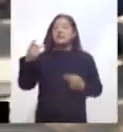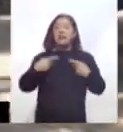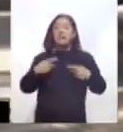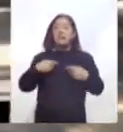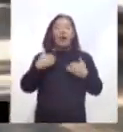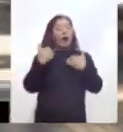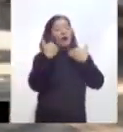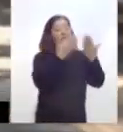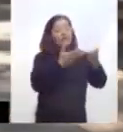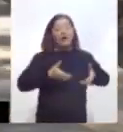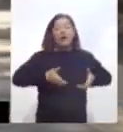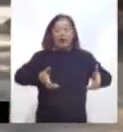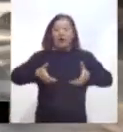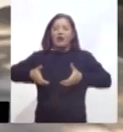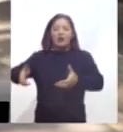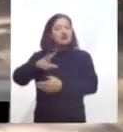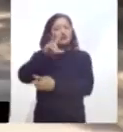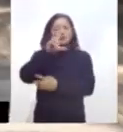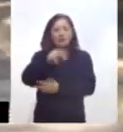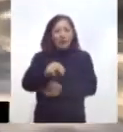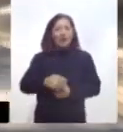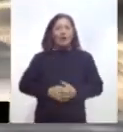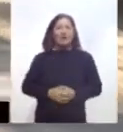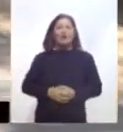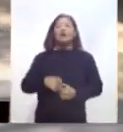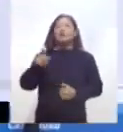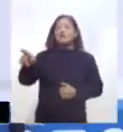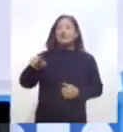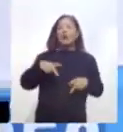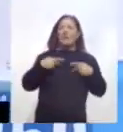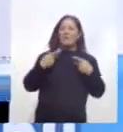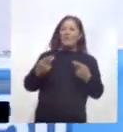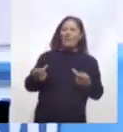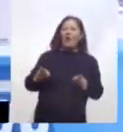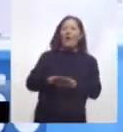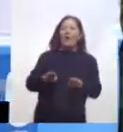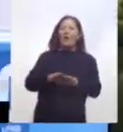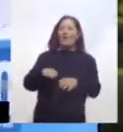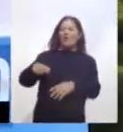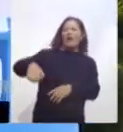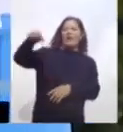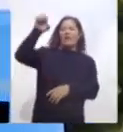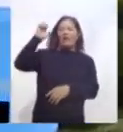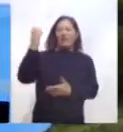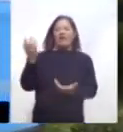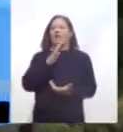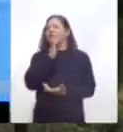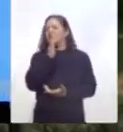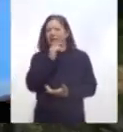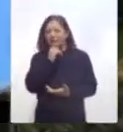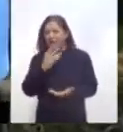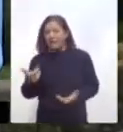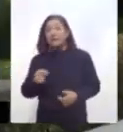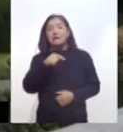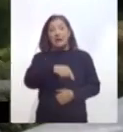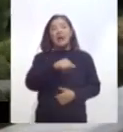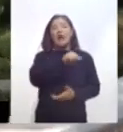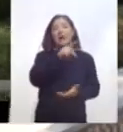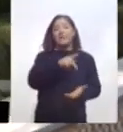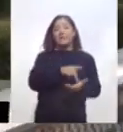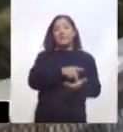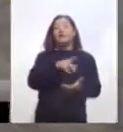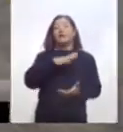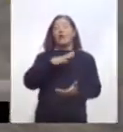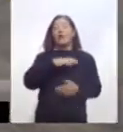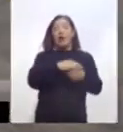calles y menos si pertenecen a la franja de población vulnerable. Indicó que aunque en Apisaco se colocaron lavamanos portátiles, es